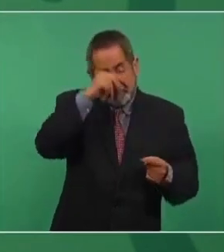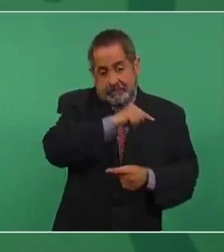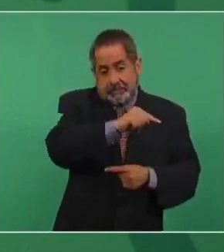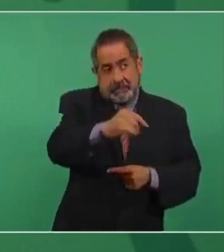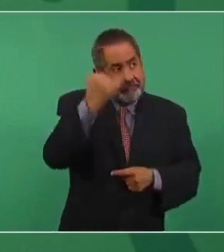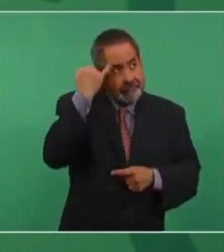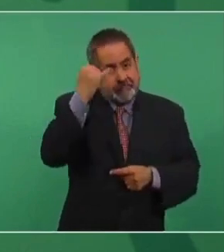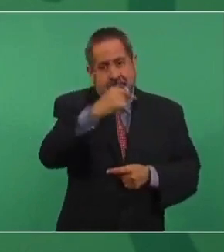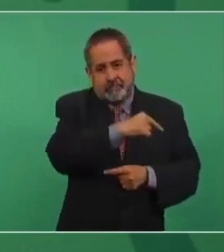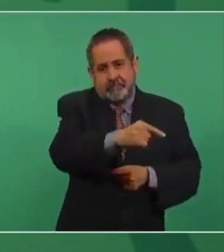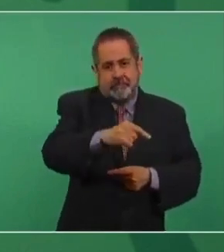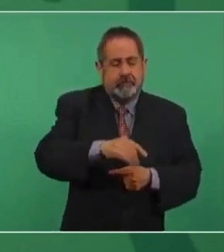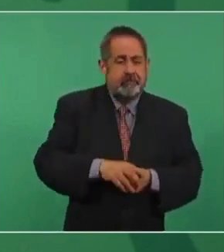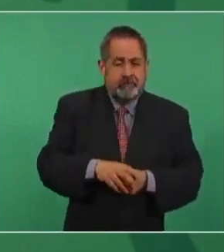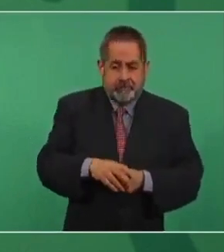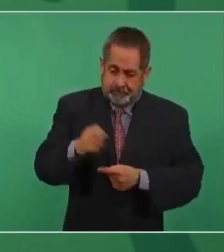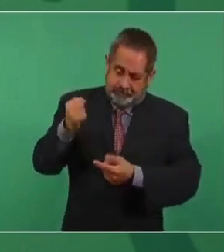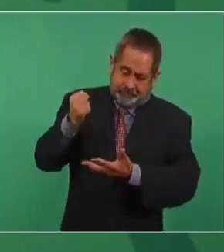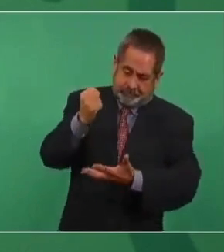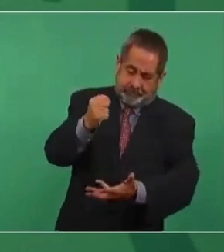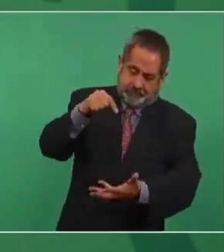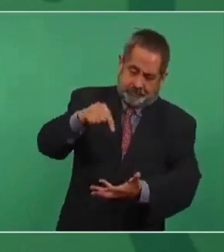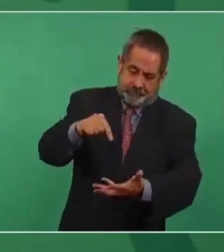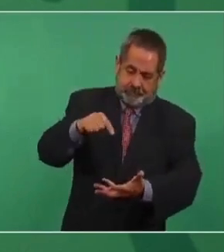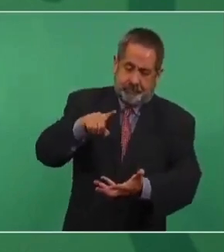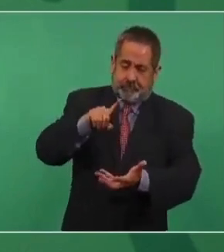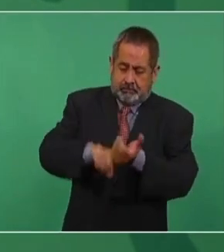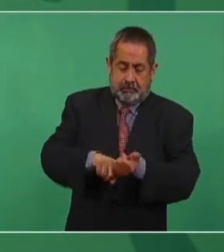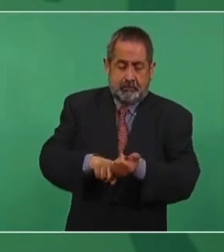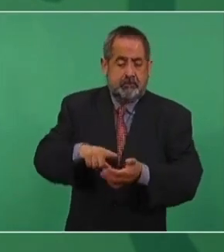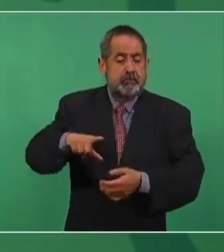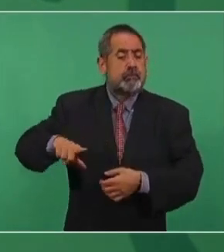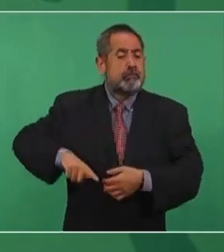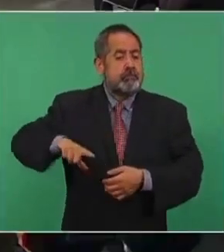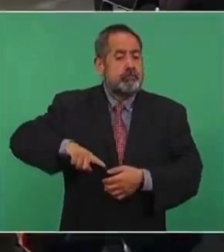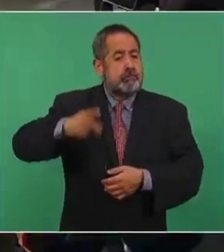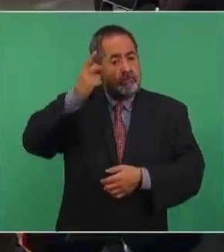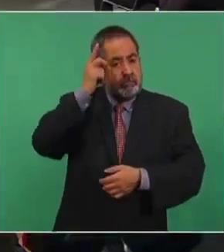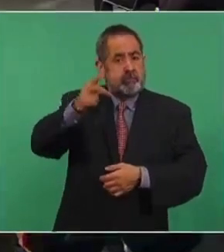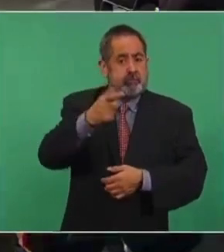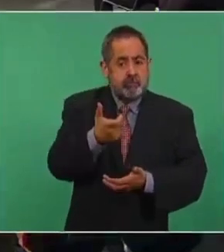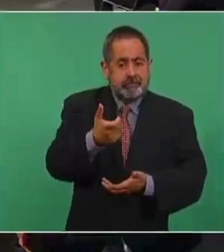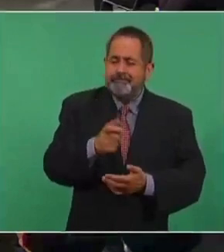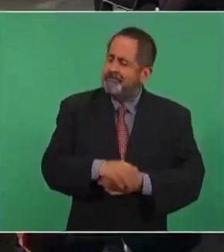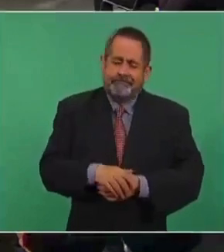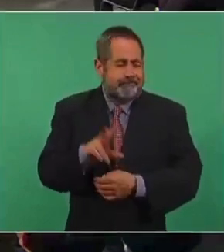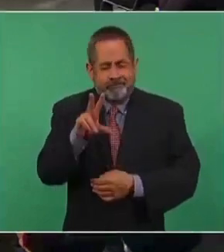esa idea de que el presupuesto es dinero del gobierno. No,